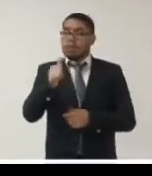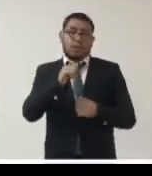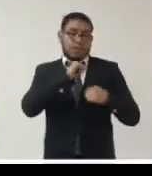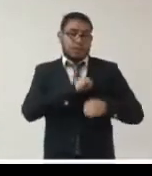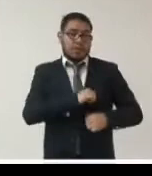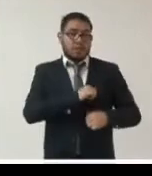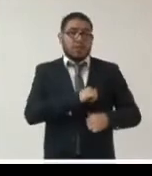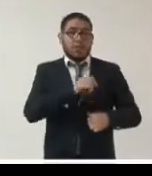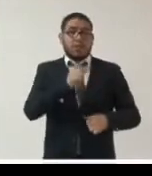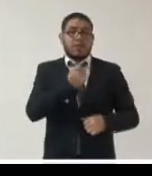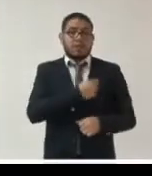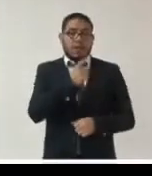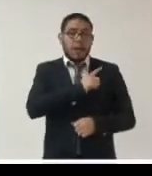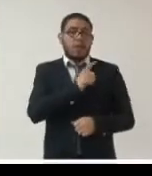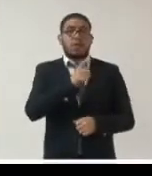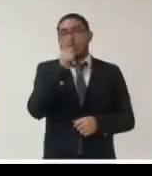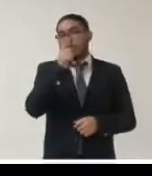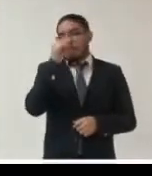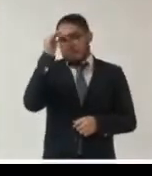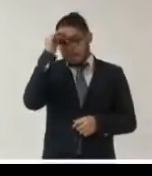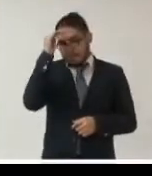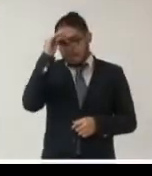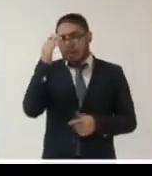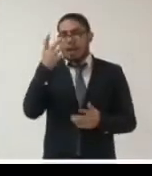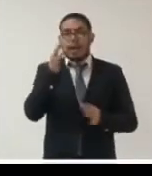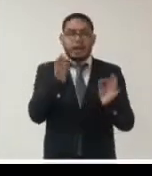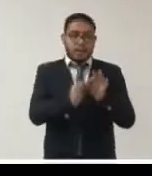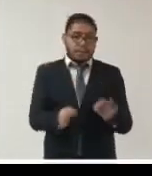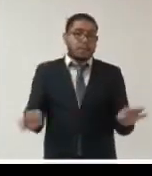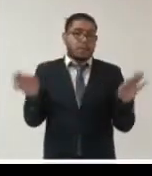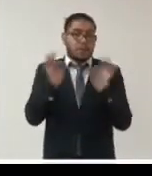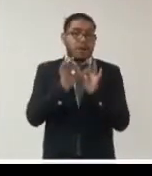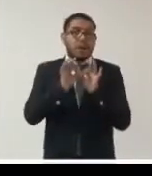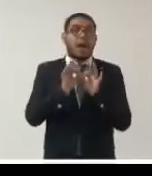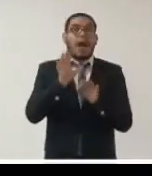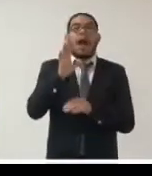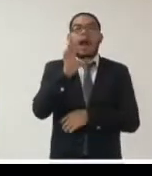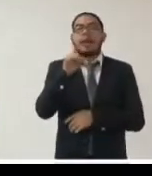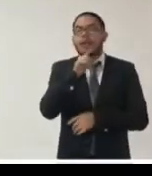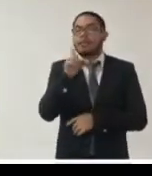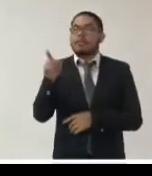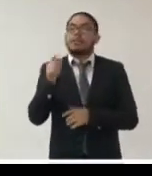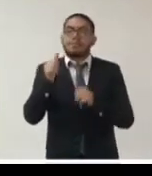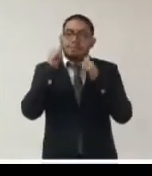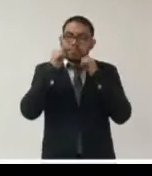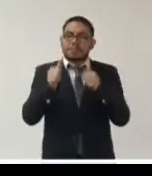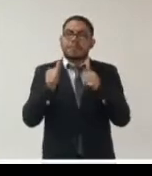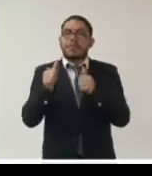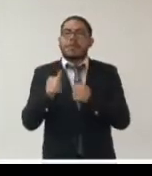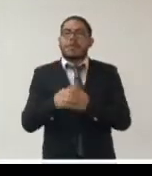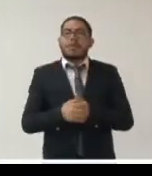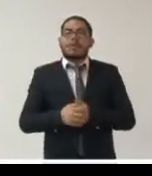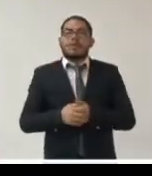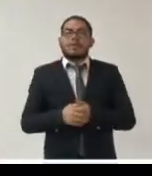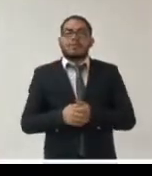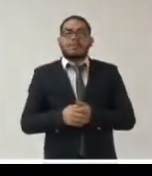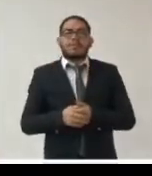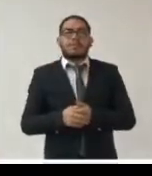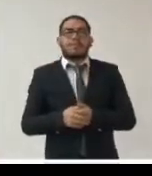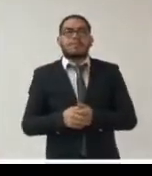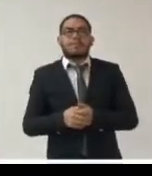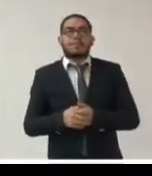salud que se consideran importantes están atendiendo todas estas